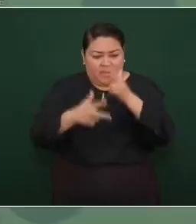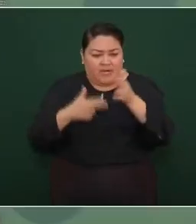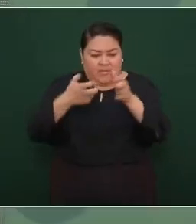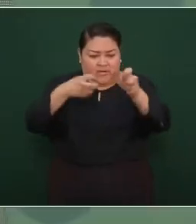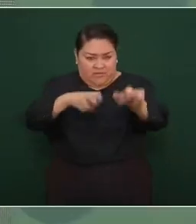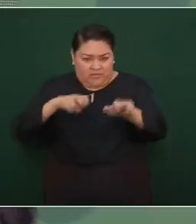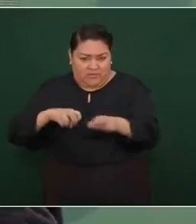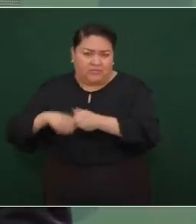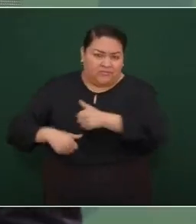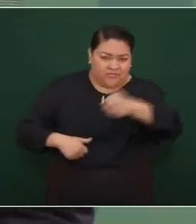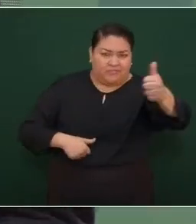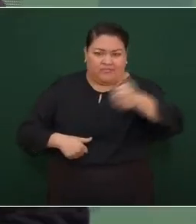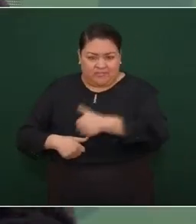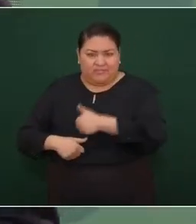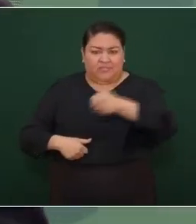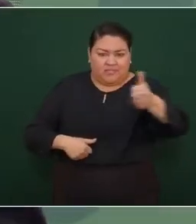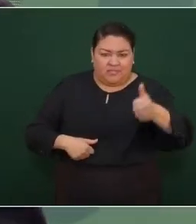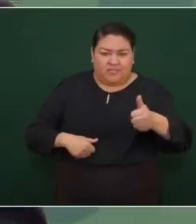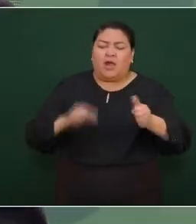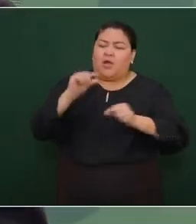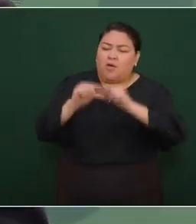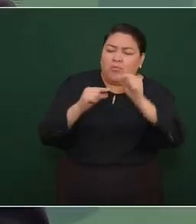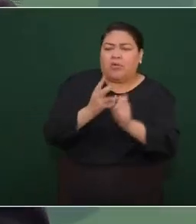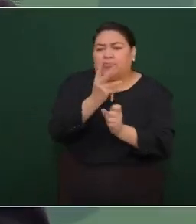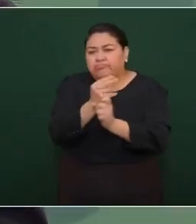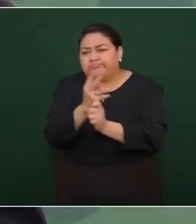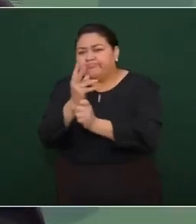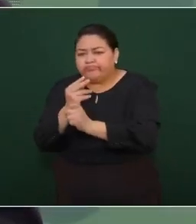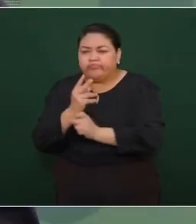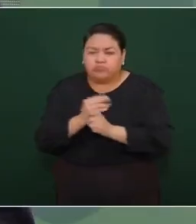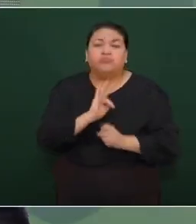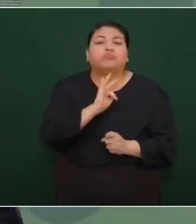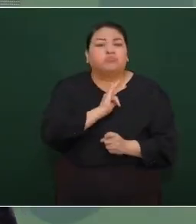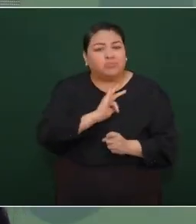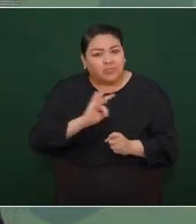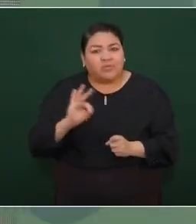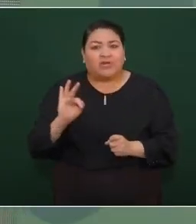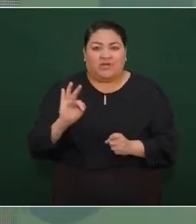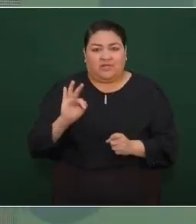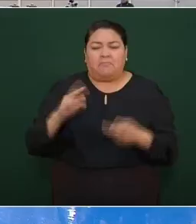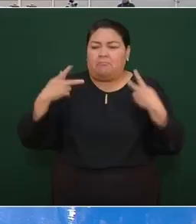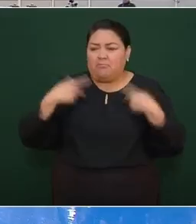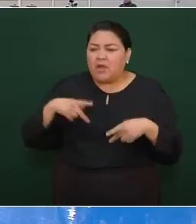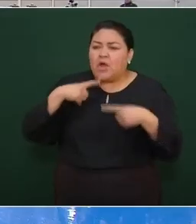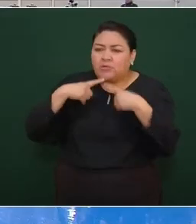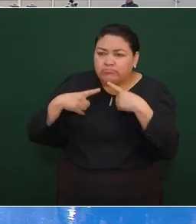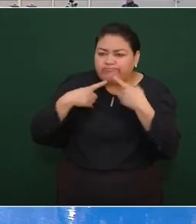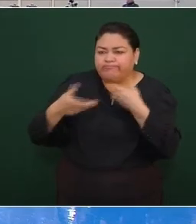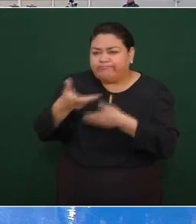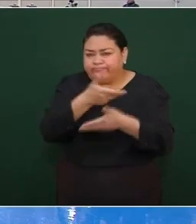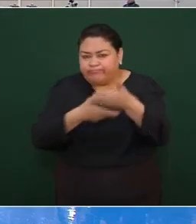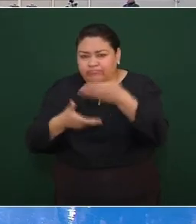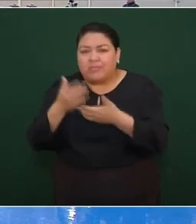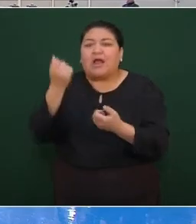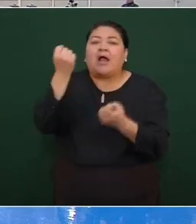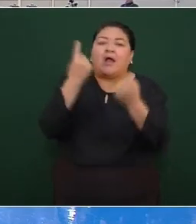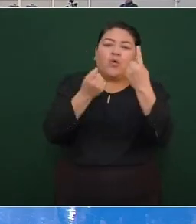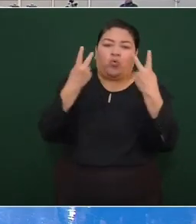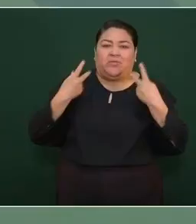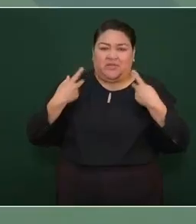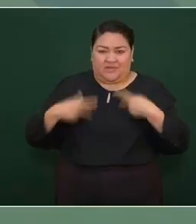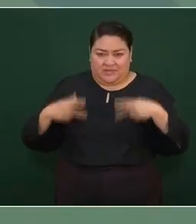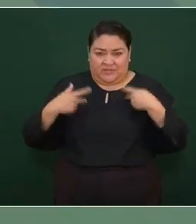invasiones pero se va resolviendo con la gente que por necesidad se metió